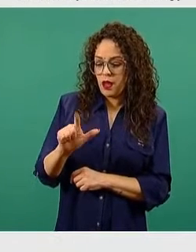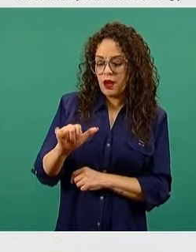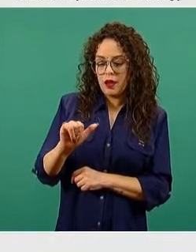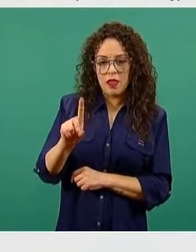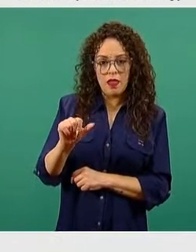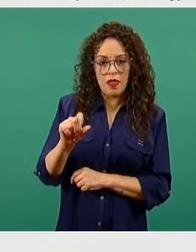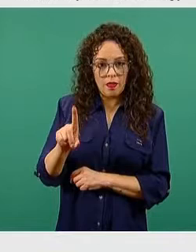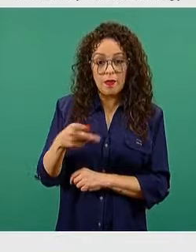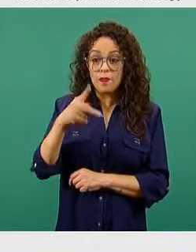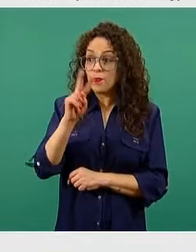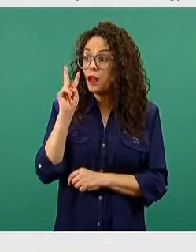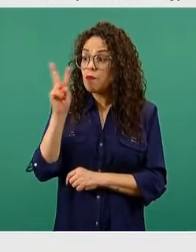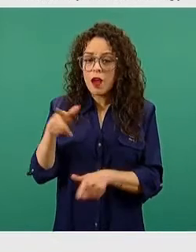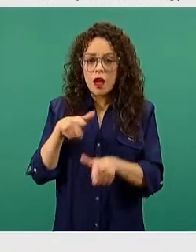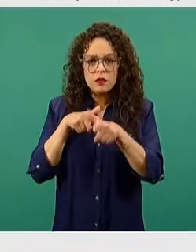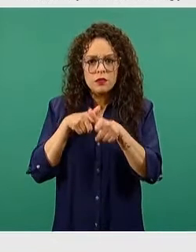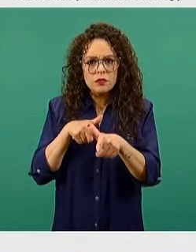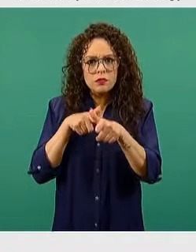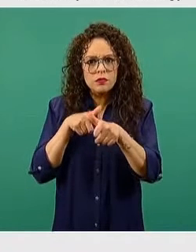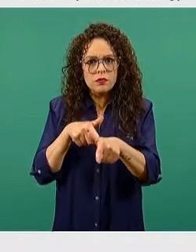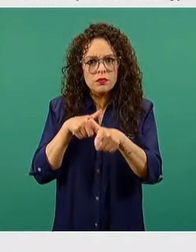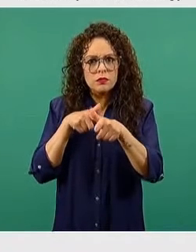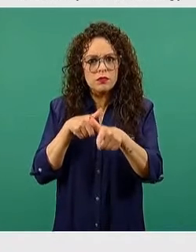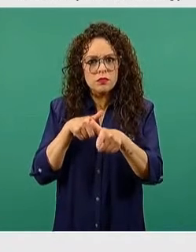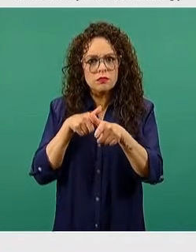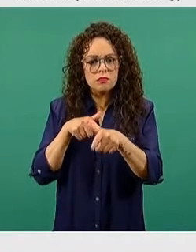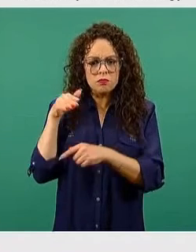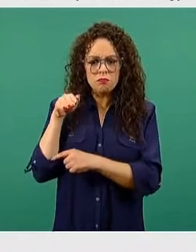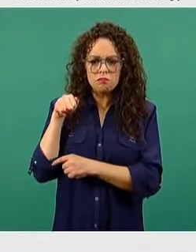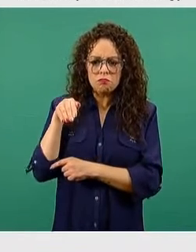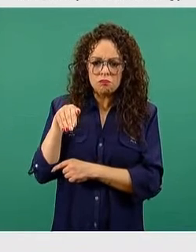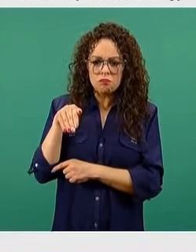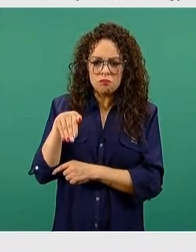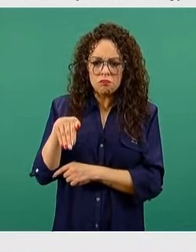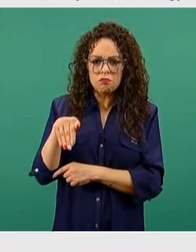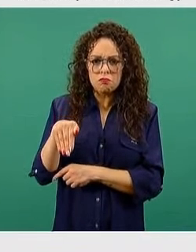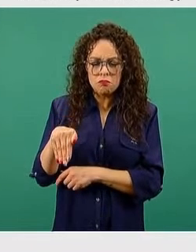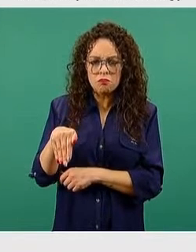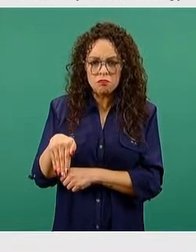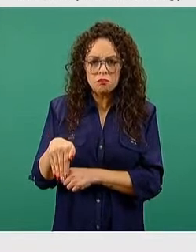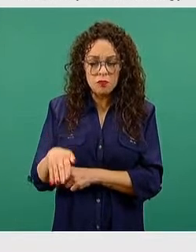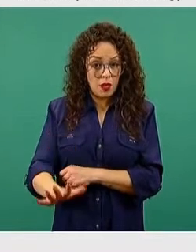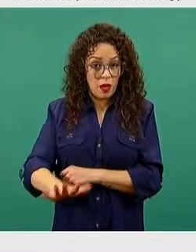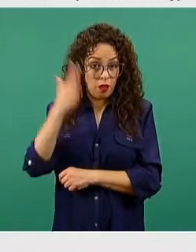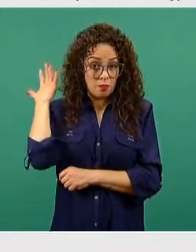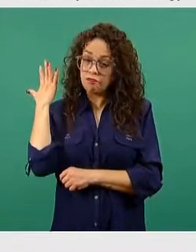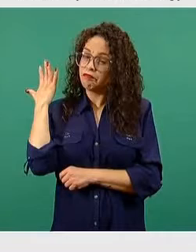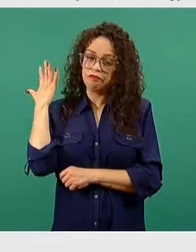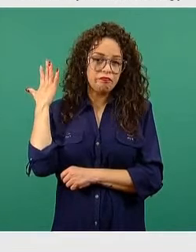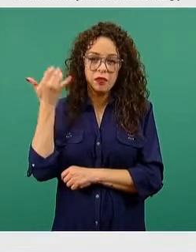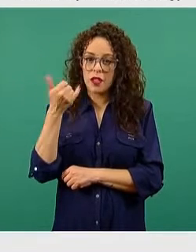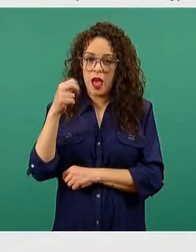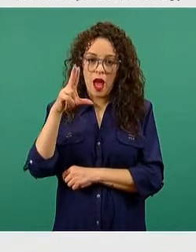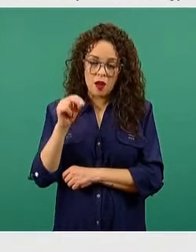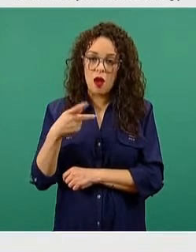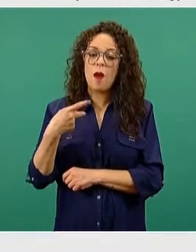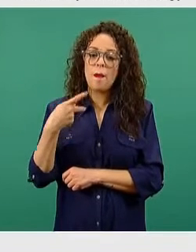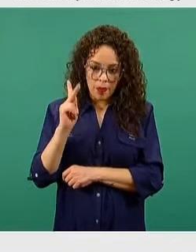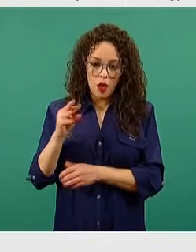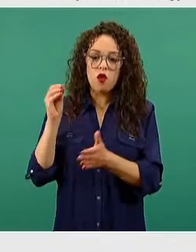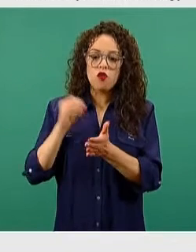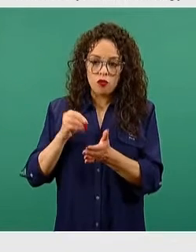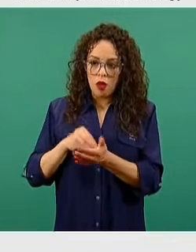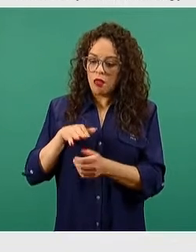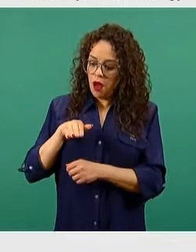continuo, ya no con tanta velocidad como se tenía antes, porque ya estamos llegando a una línea basal muy cercana a